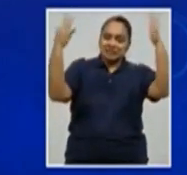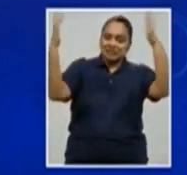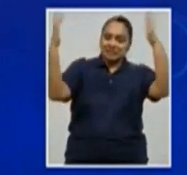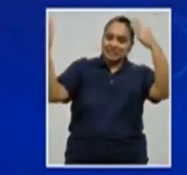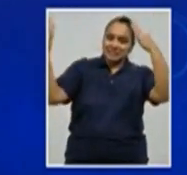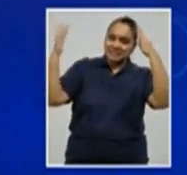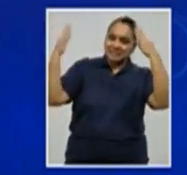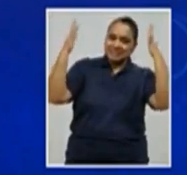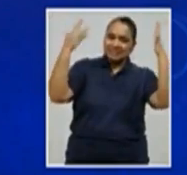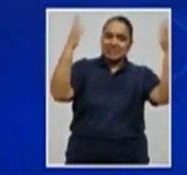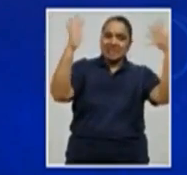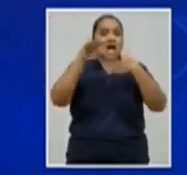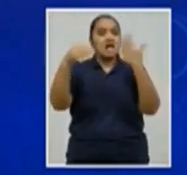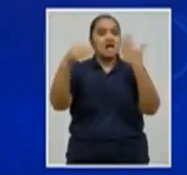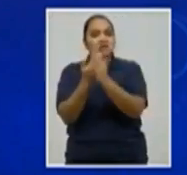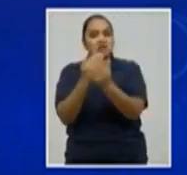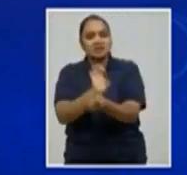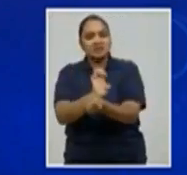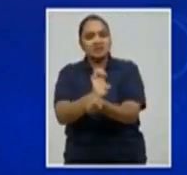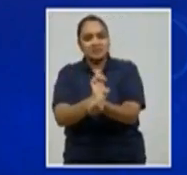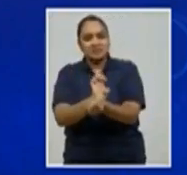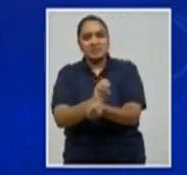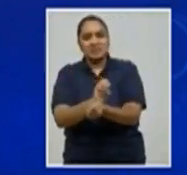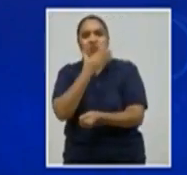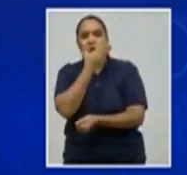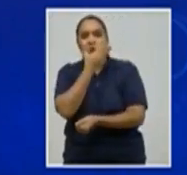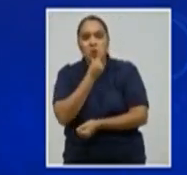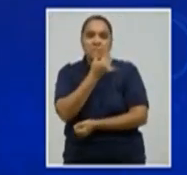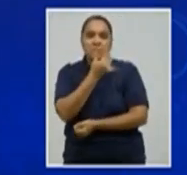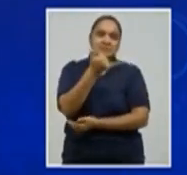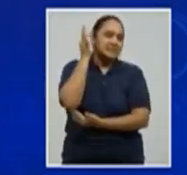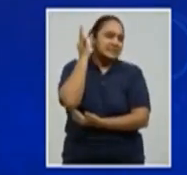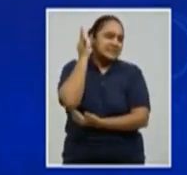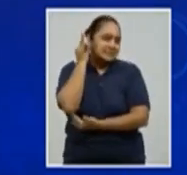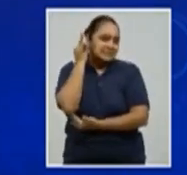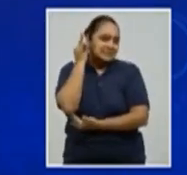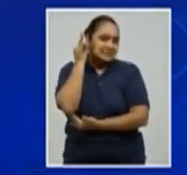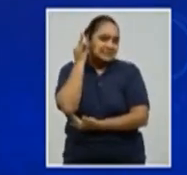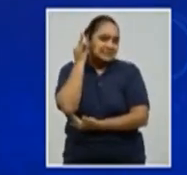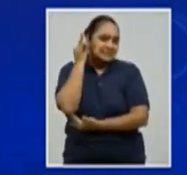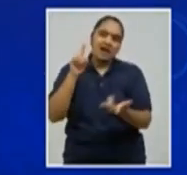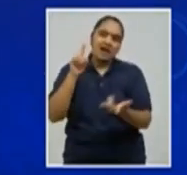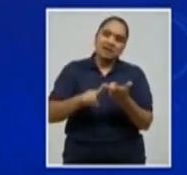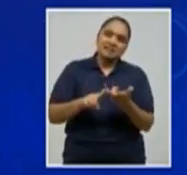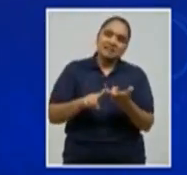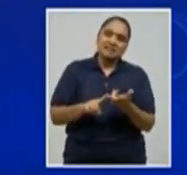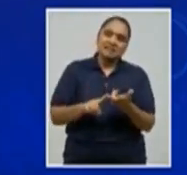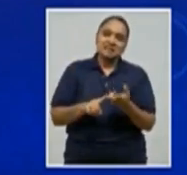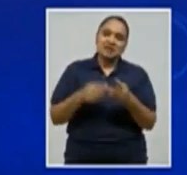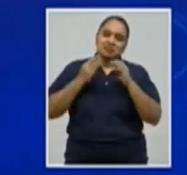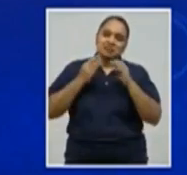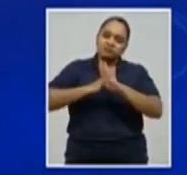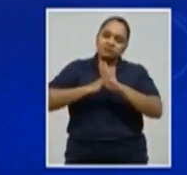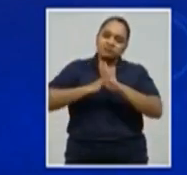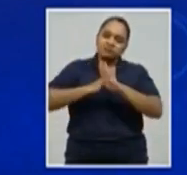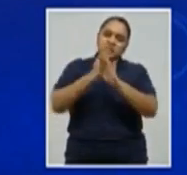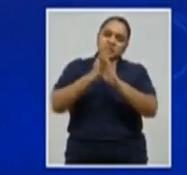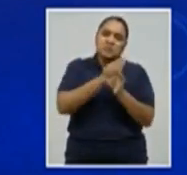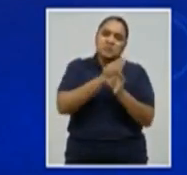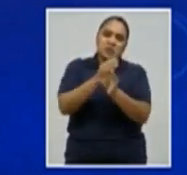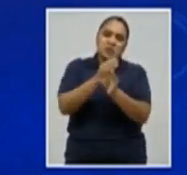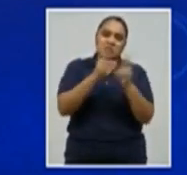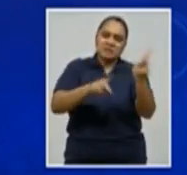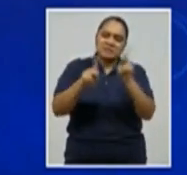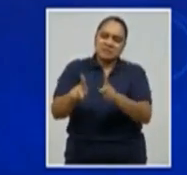heroínas y a todos los héroes que están en la primera línea de batalla luchando para rescatar a las